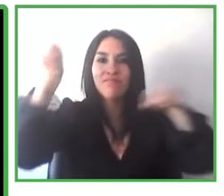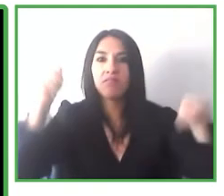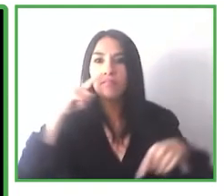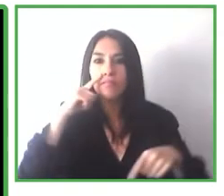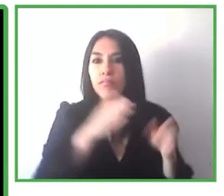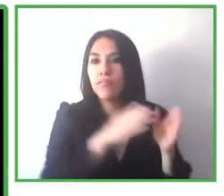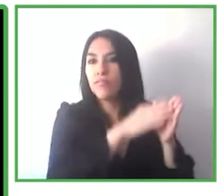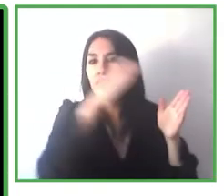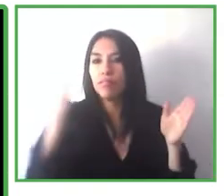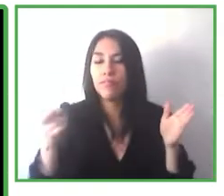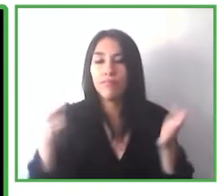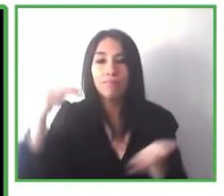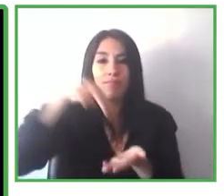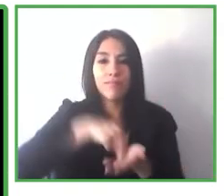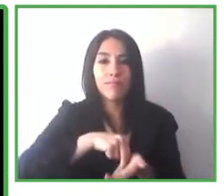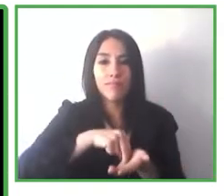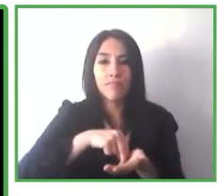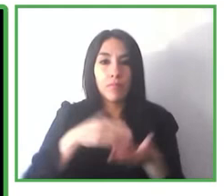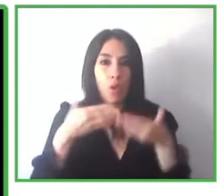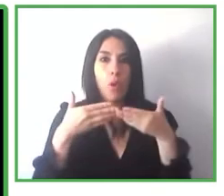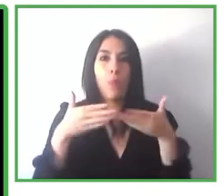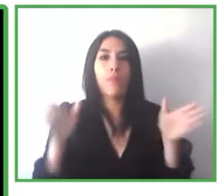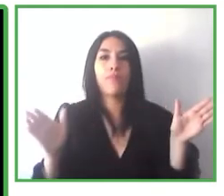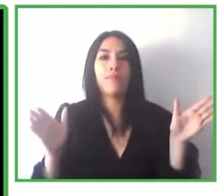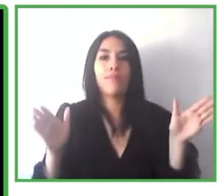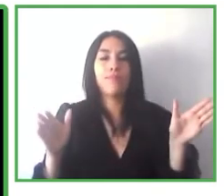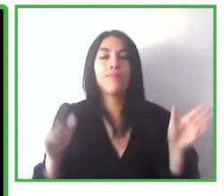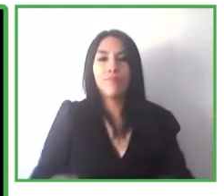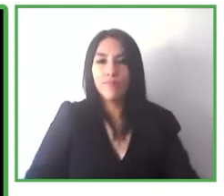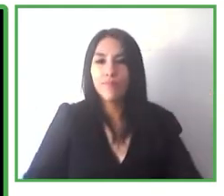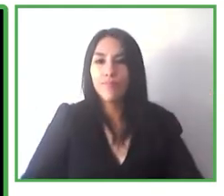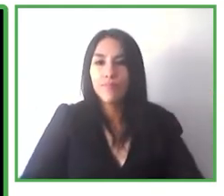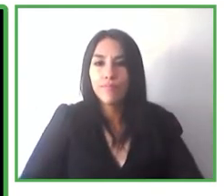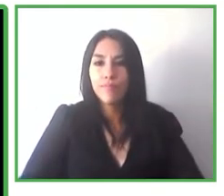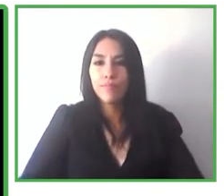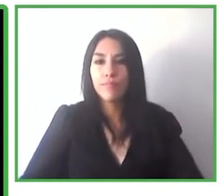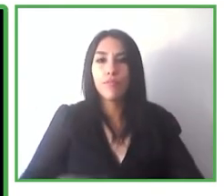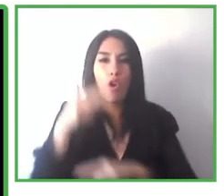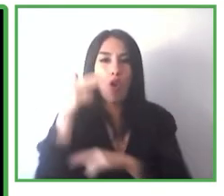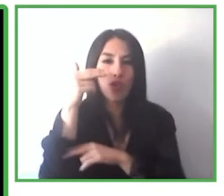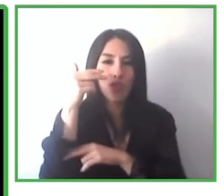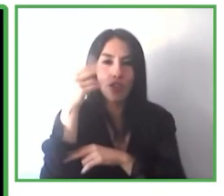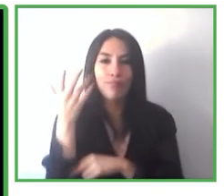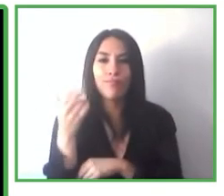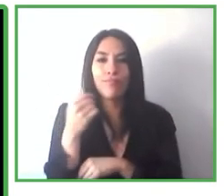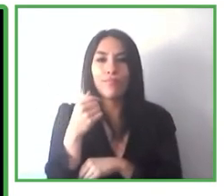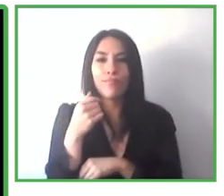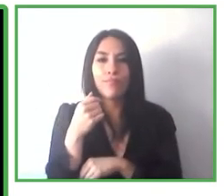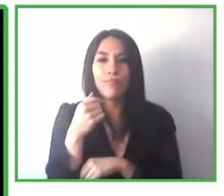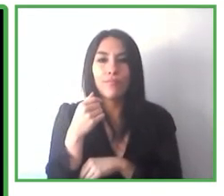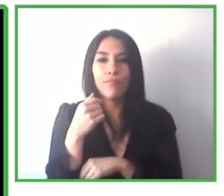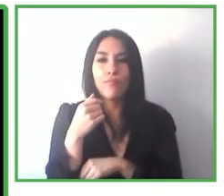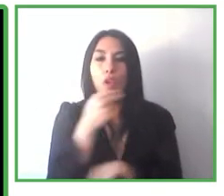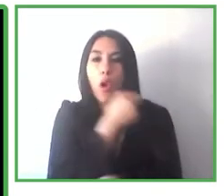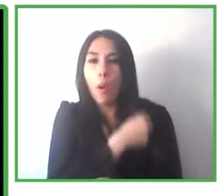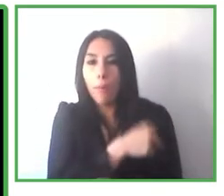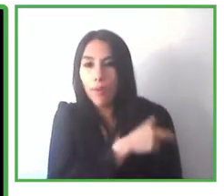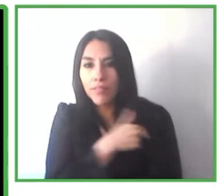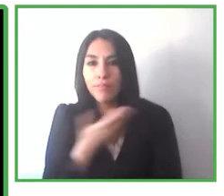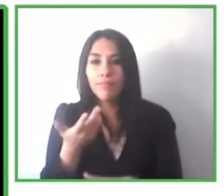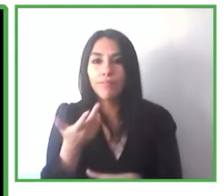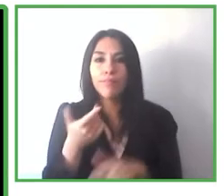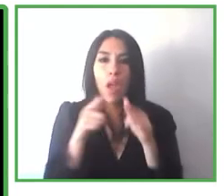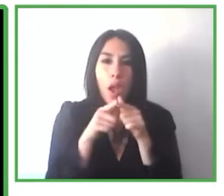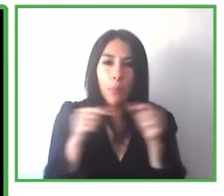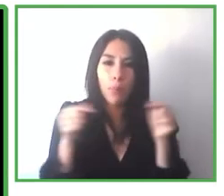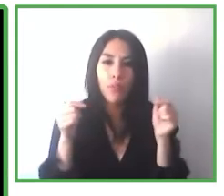hospitales en Países Bajo donde distinguimos los aseos hospitales en Japón para identificar el gel hidroalcohólico y